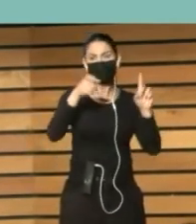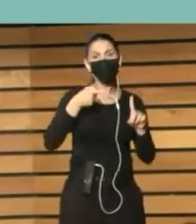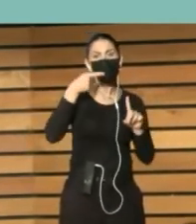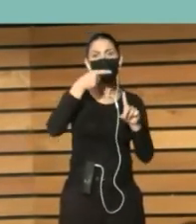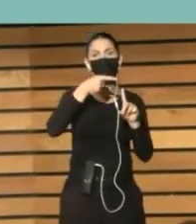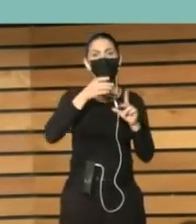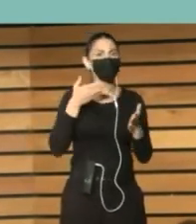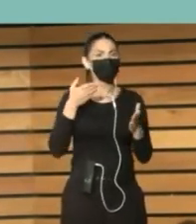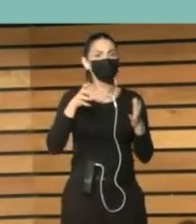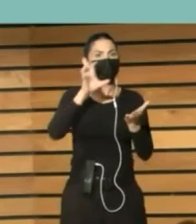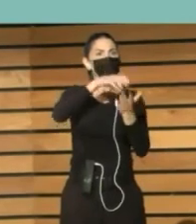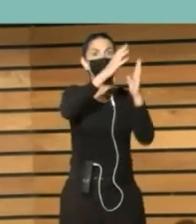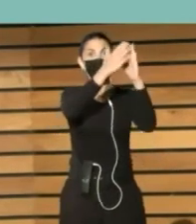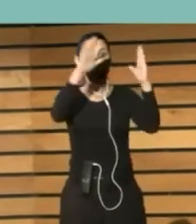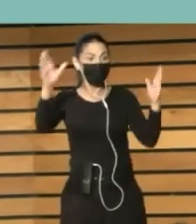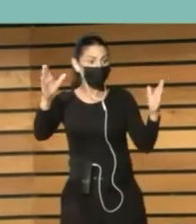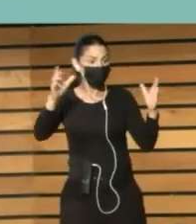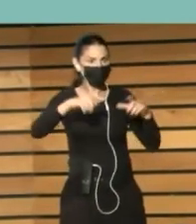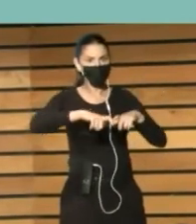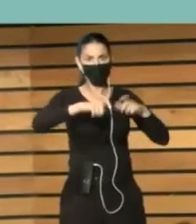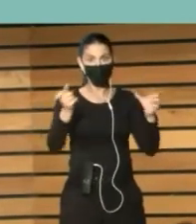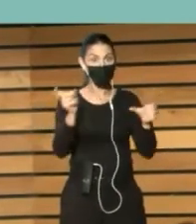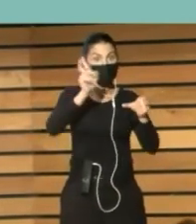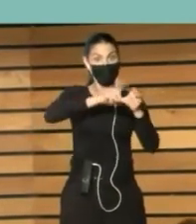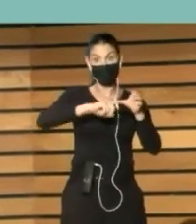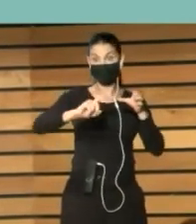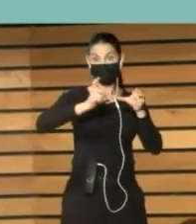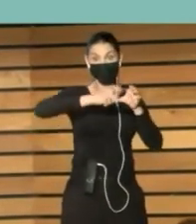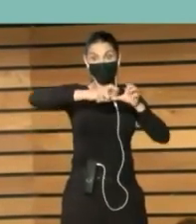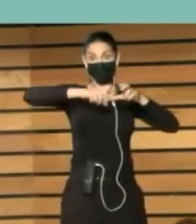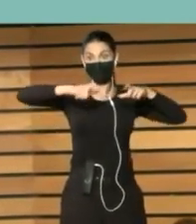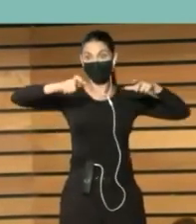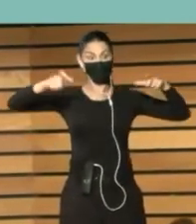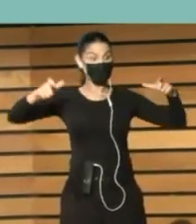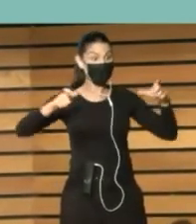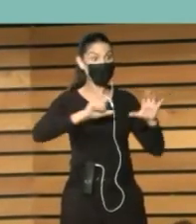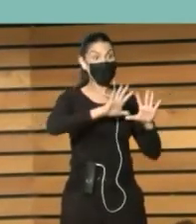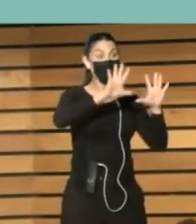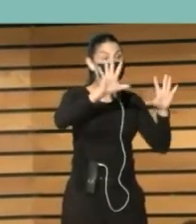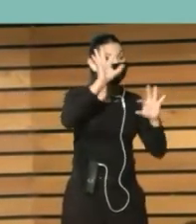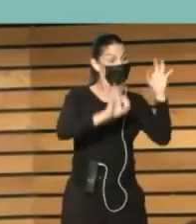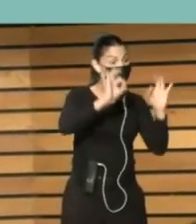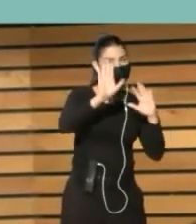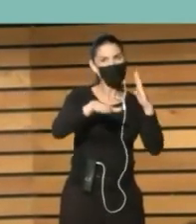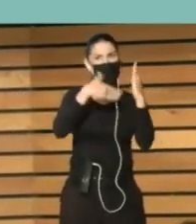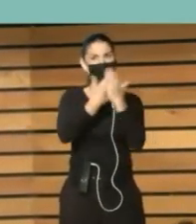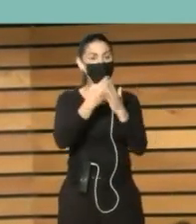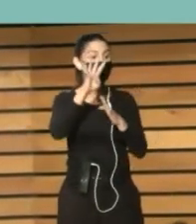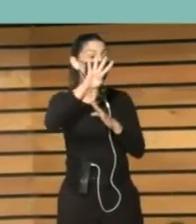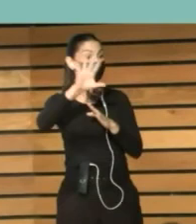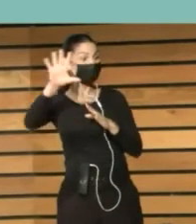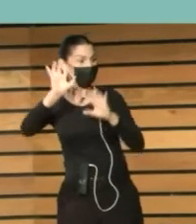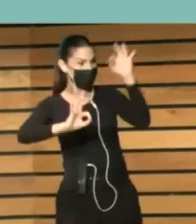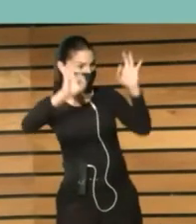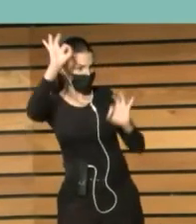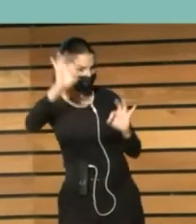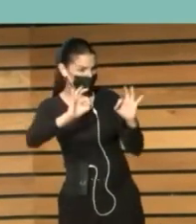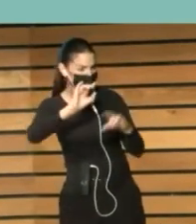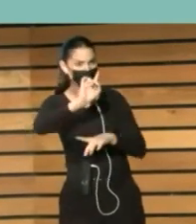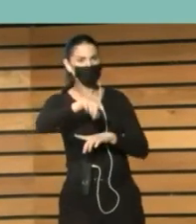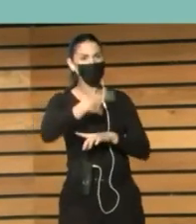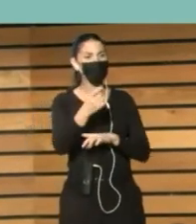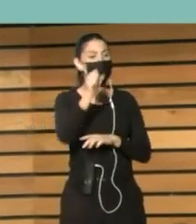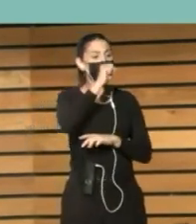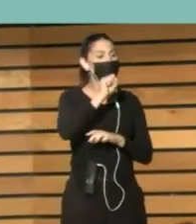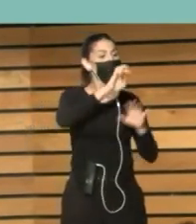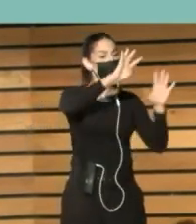las bibliotecas En Noruega Aumentó En esa época Del 10% Al 45% Después Después en el